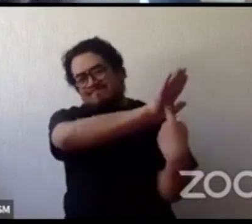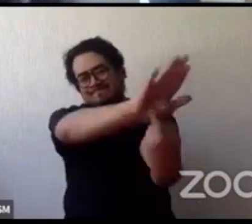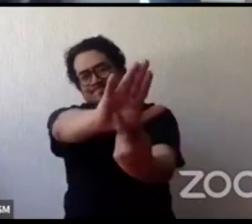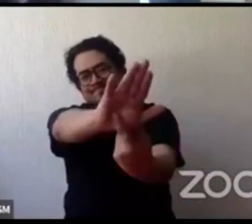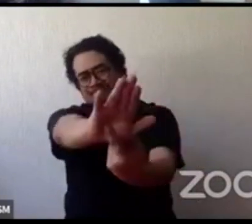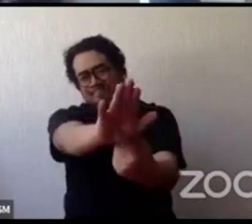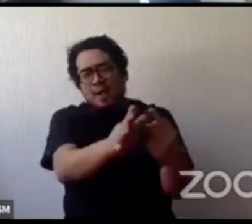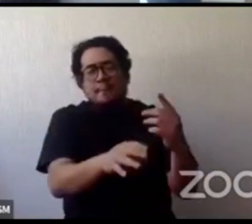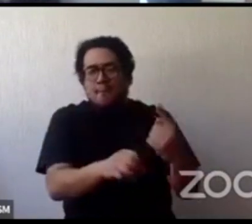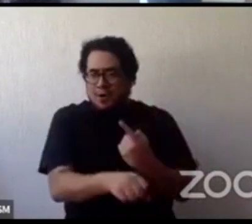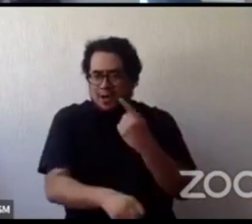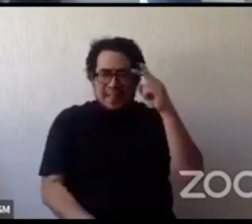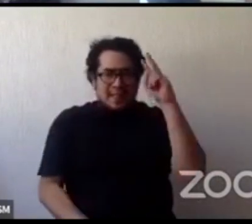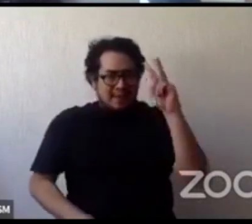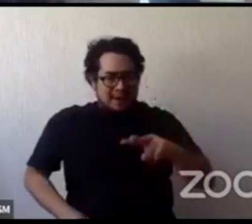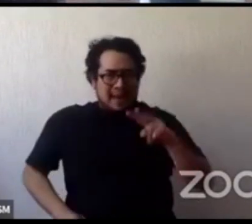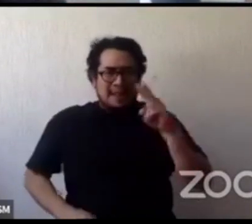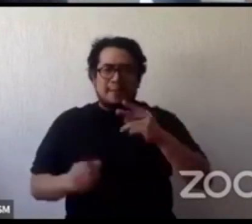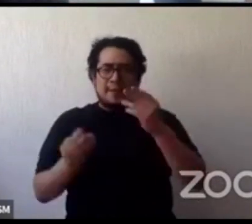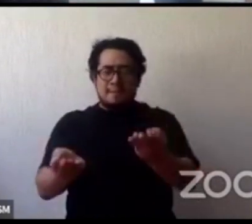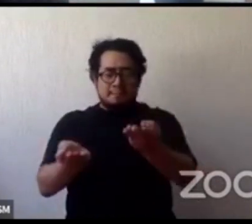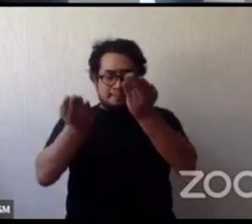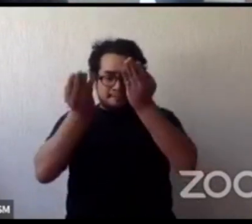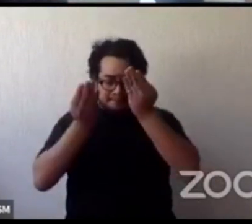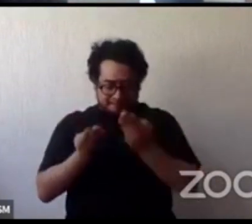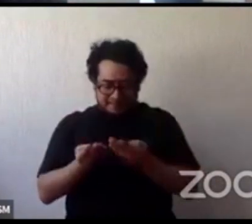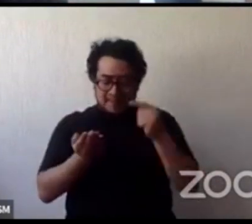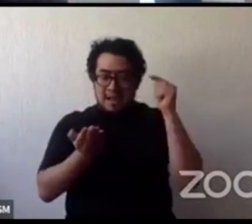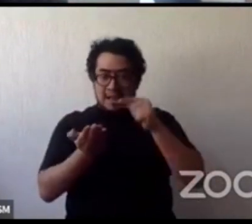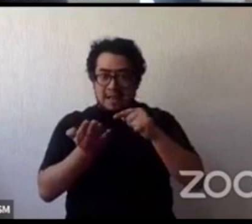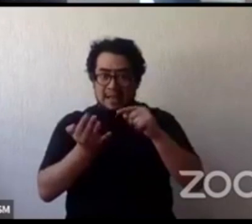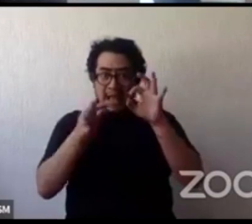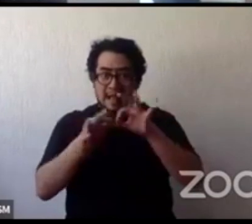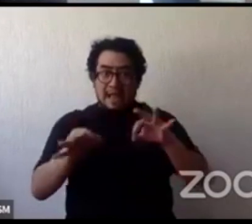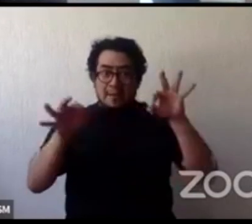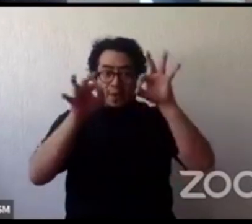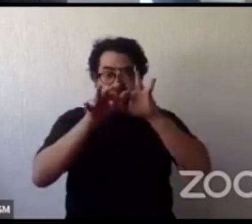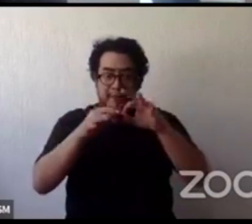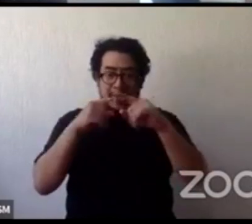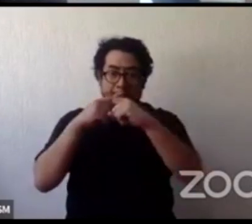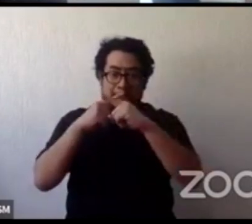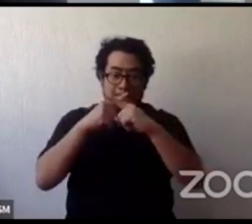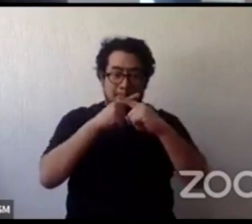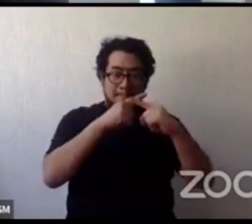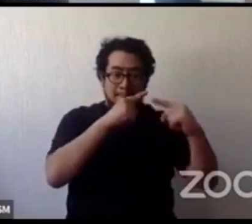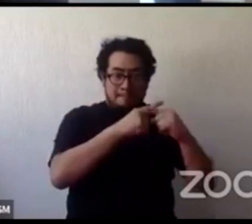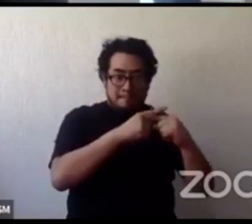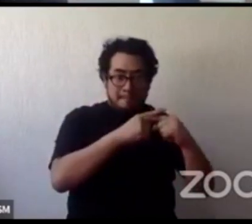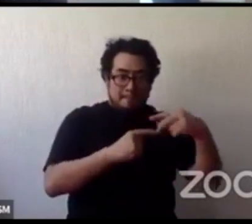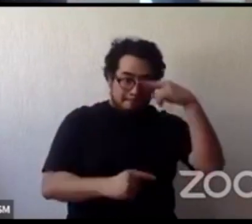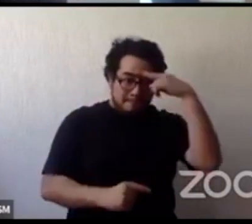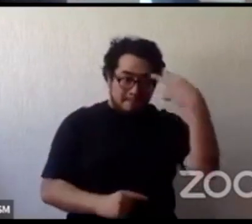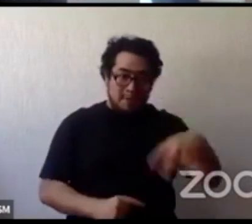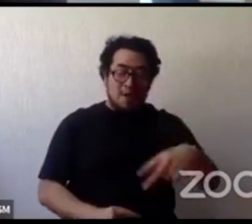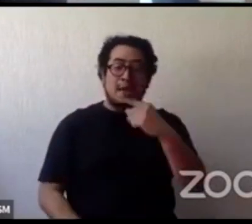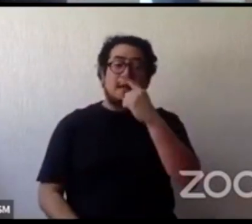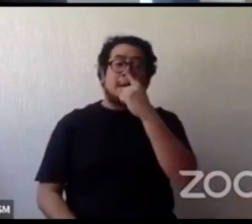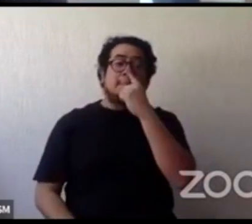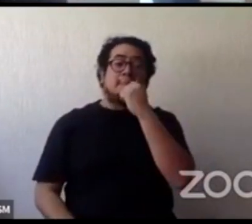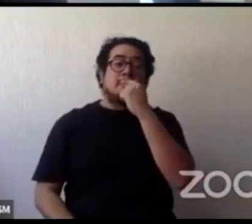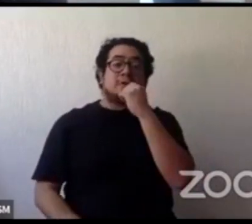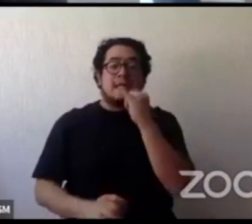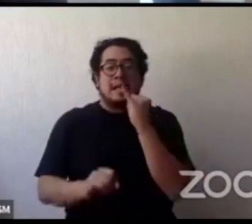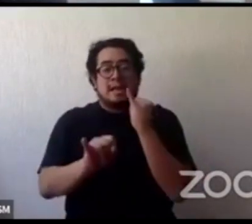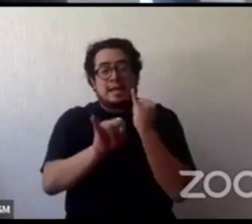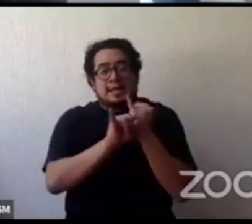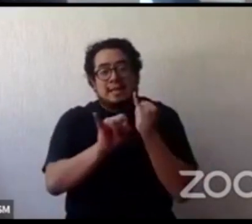nos pasan de verdad algunos datos dice es importante mencionar que la pornografía infantil en México dice la policía cibernética y seguridad pública no